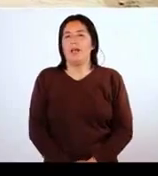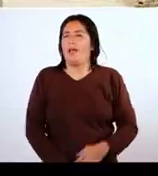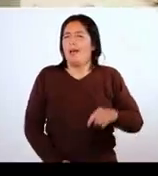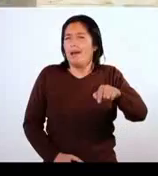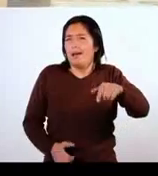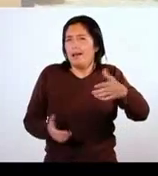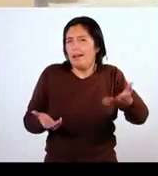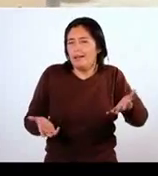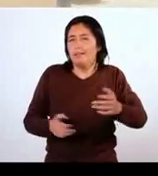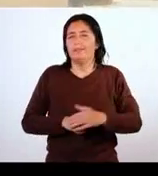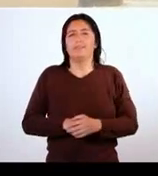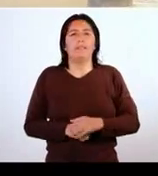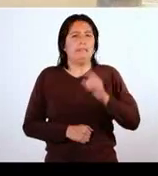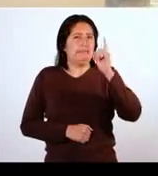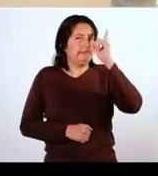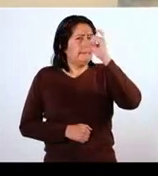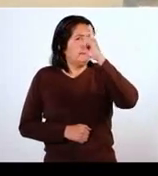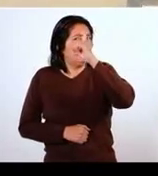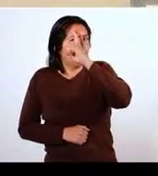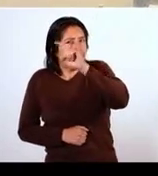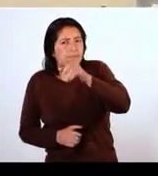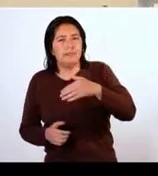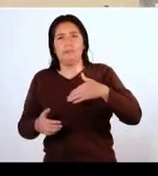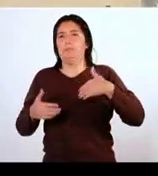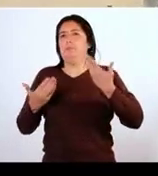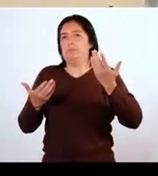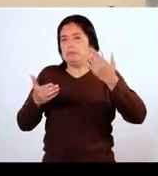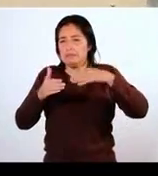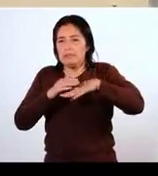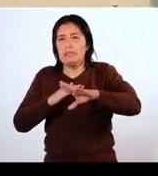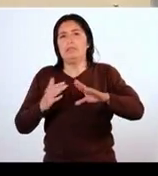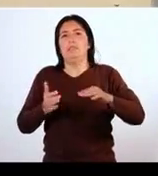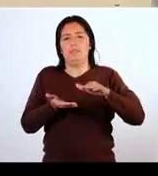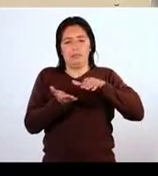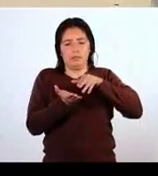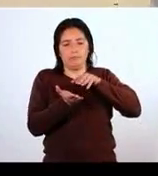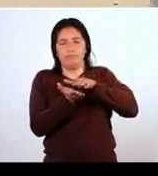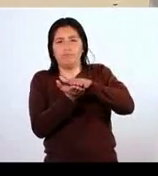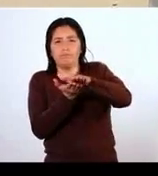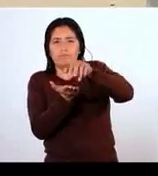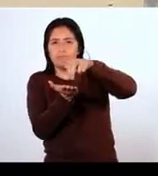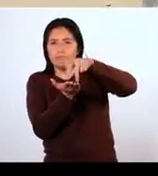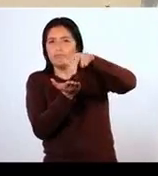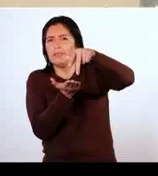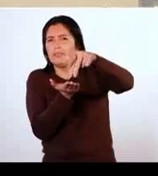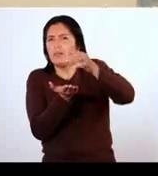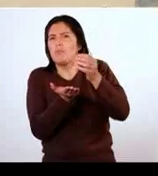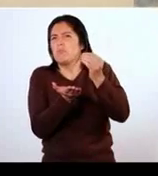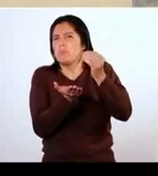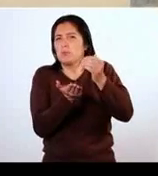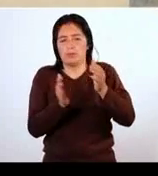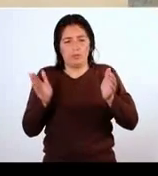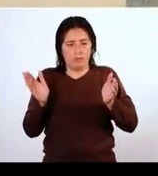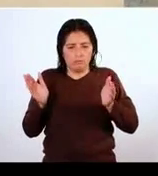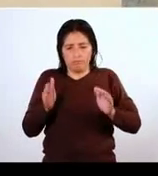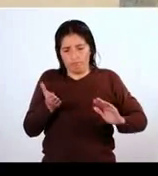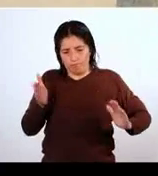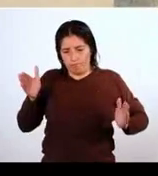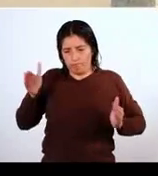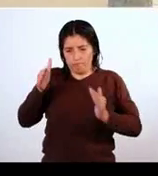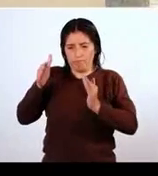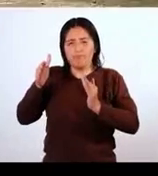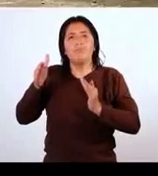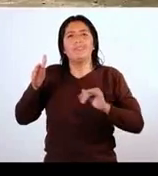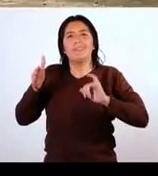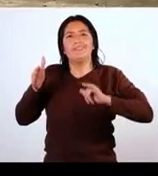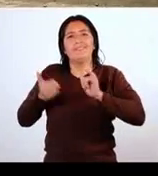Aquí ha sido difícil acceder a la vereda por la longitud que tiene la rampa.